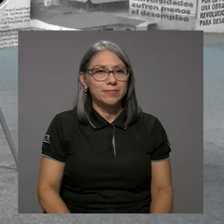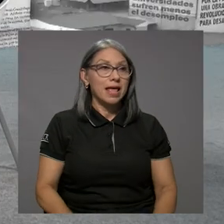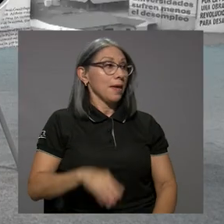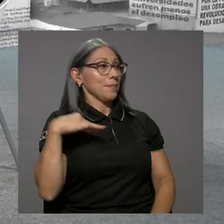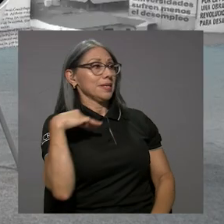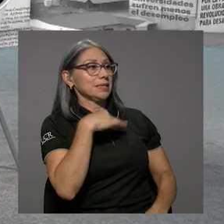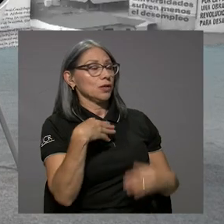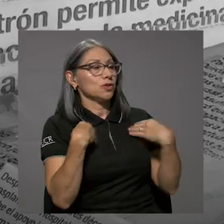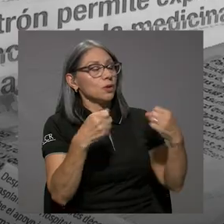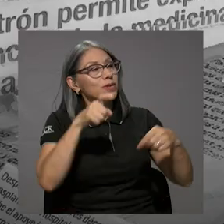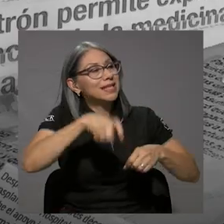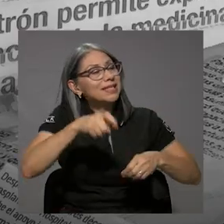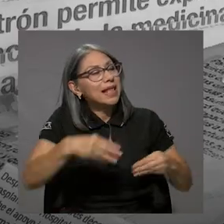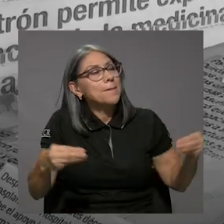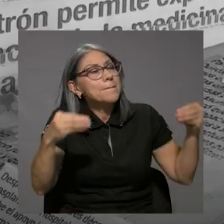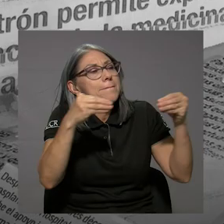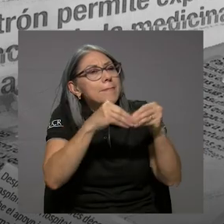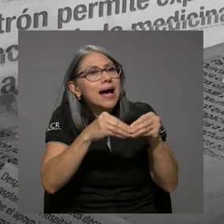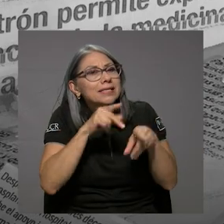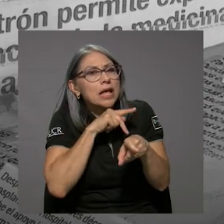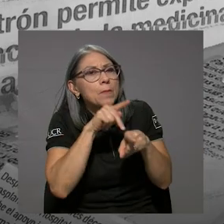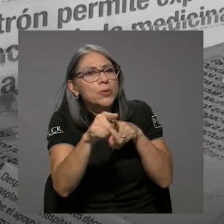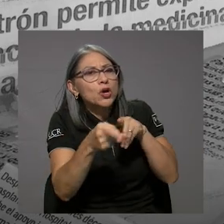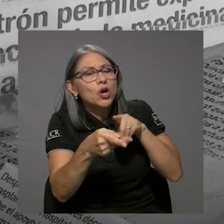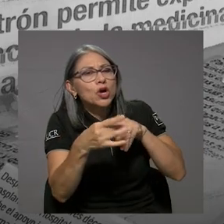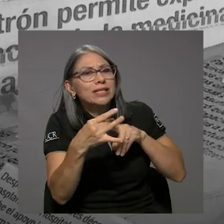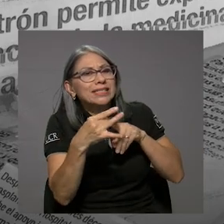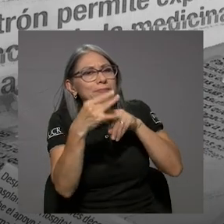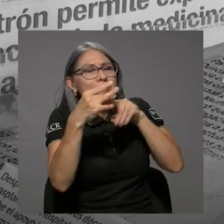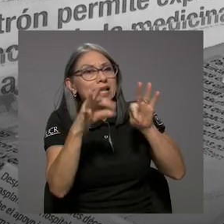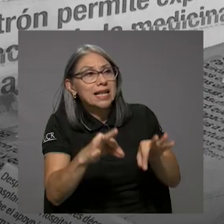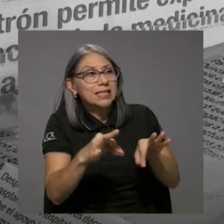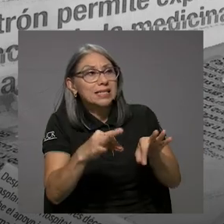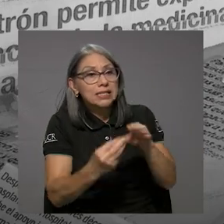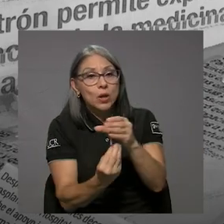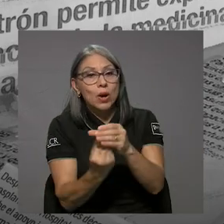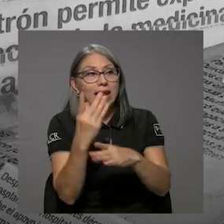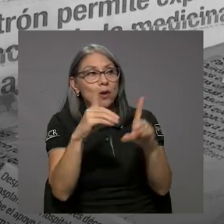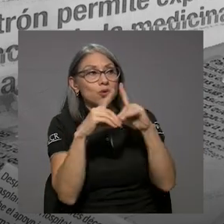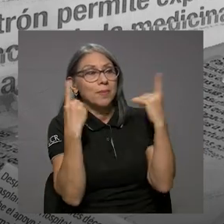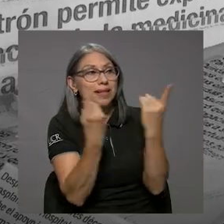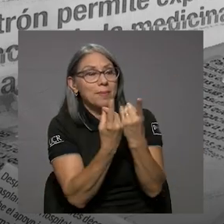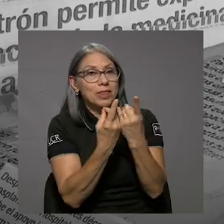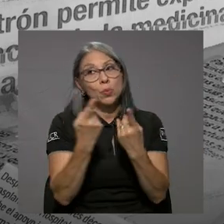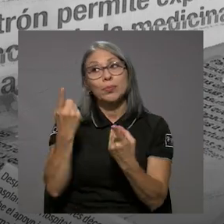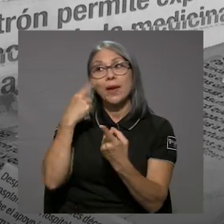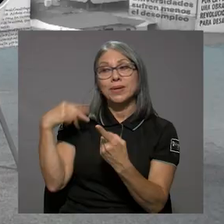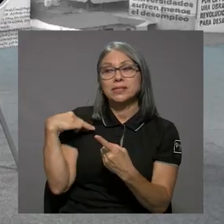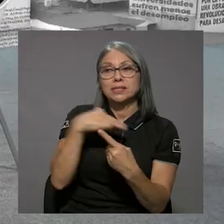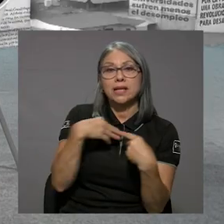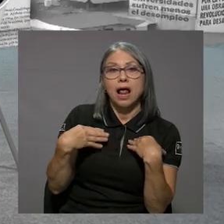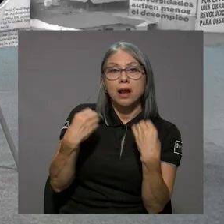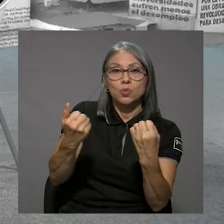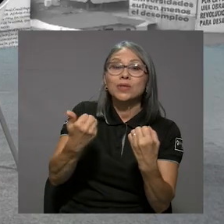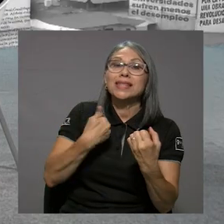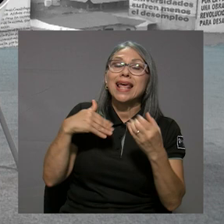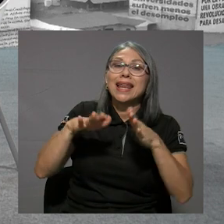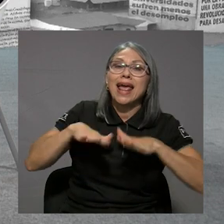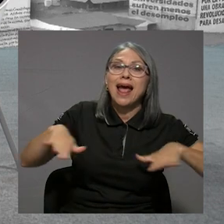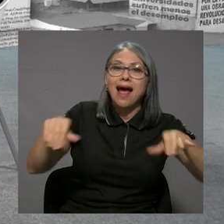especialistas, crear un departamento que refuerce esa área? A ver, salud tiene un área